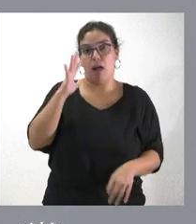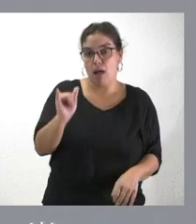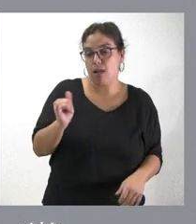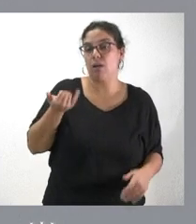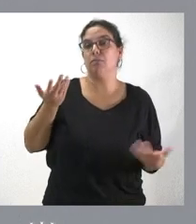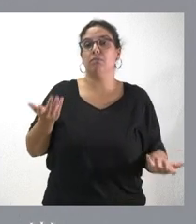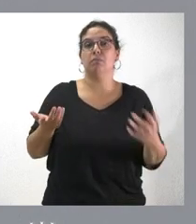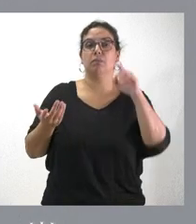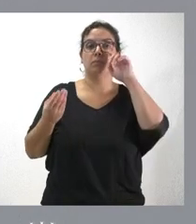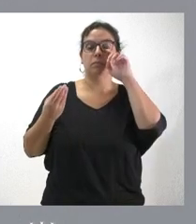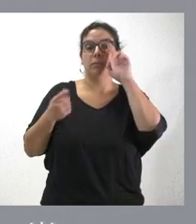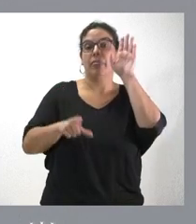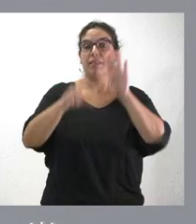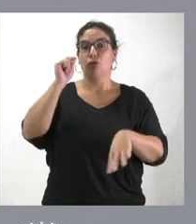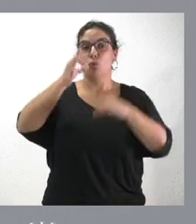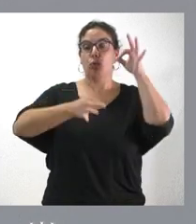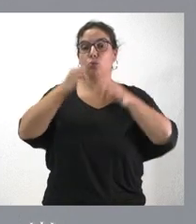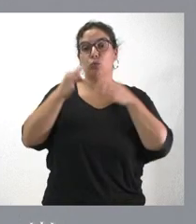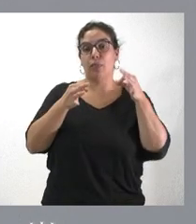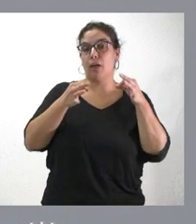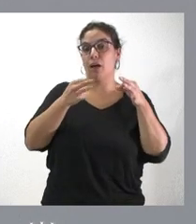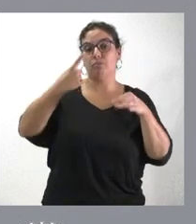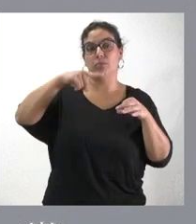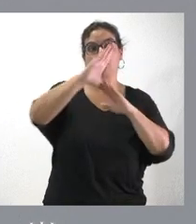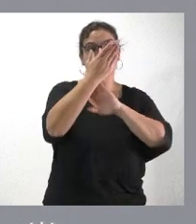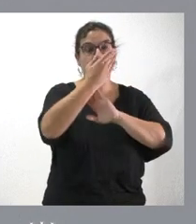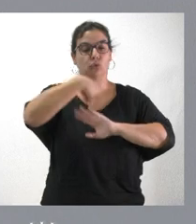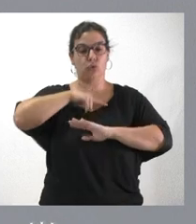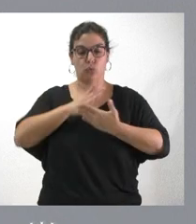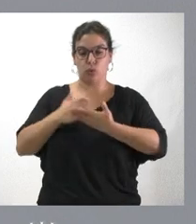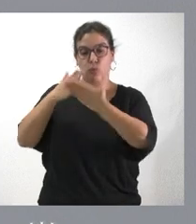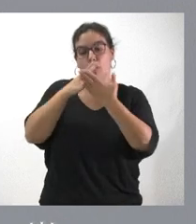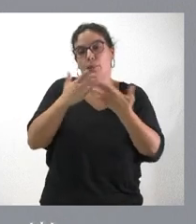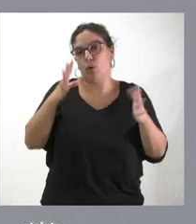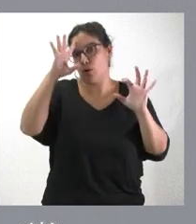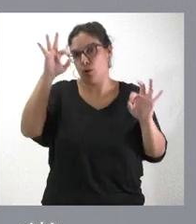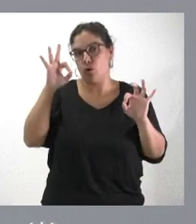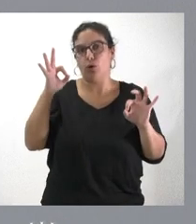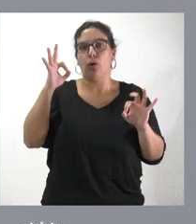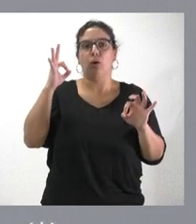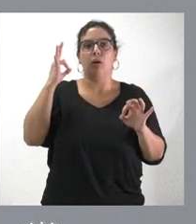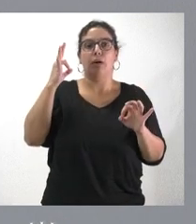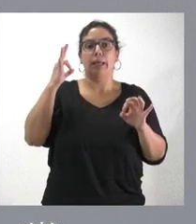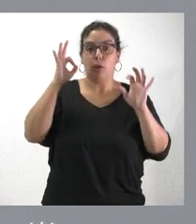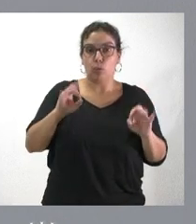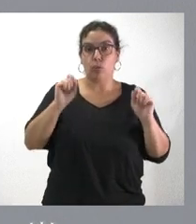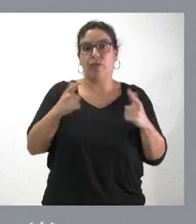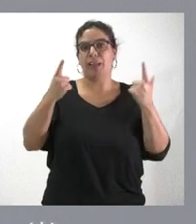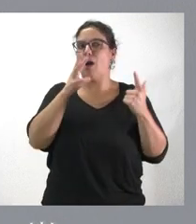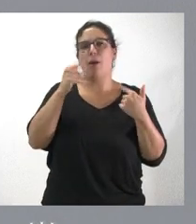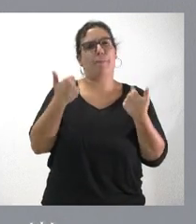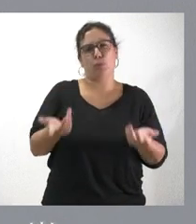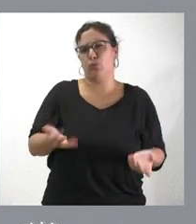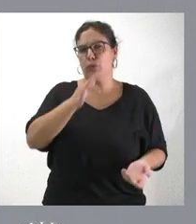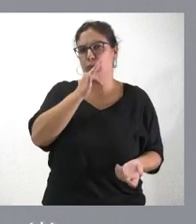decida la justicia, nosotros lo estudiaremos y, naturalmente, pues lo valoraremos en el momento en que se produzca. Es pronto para realizar